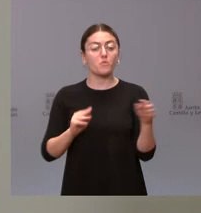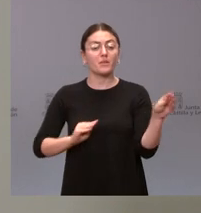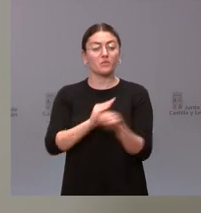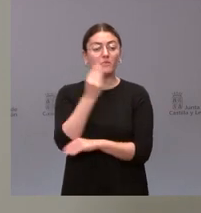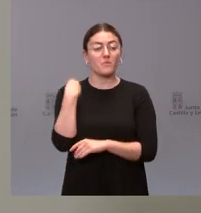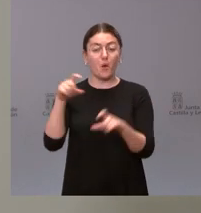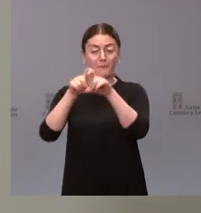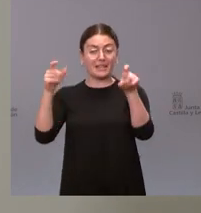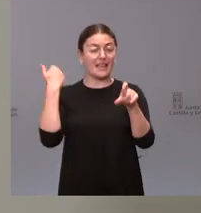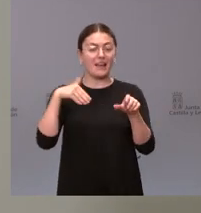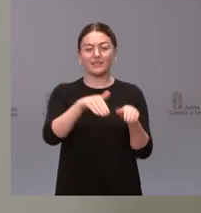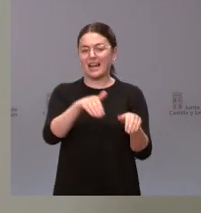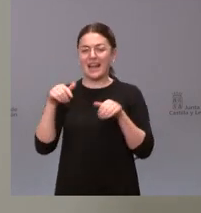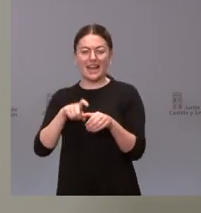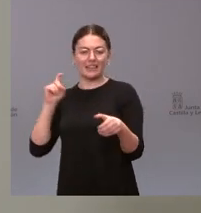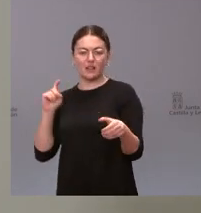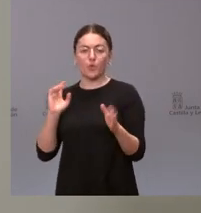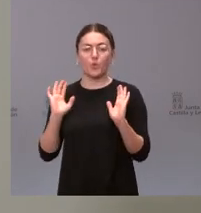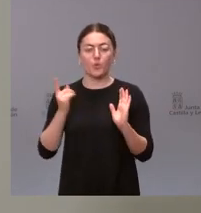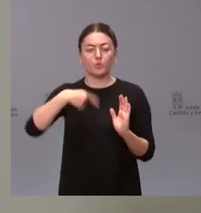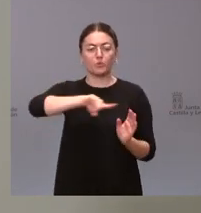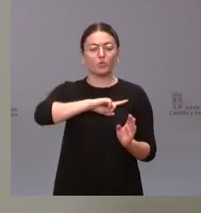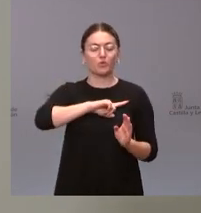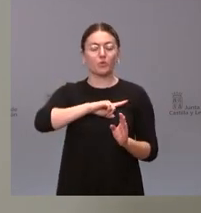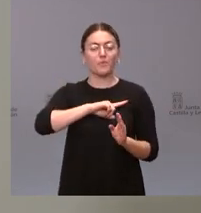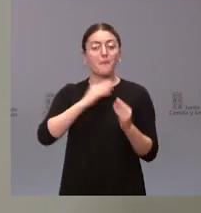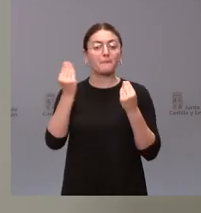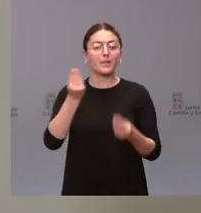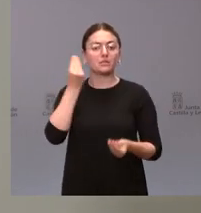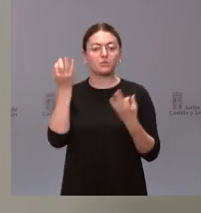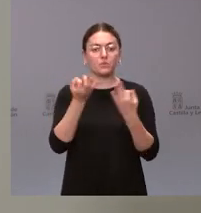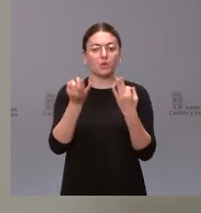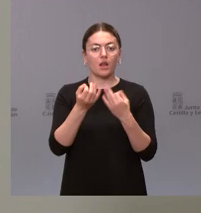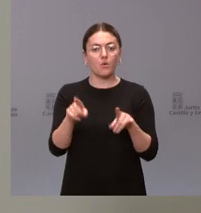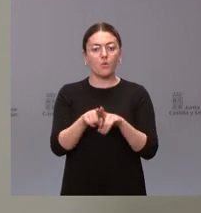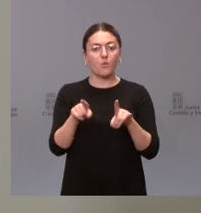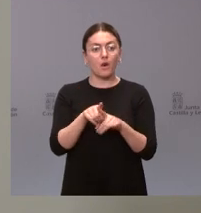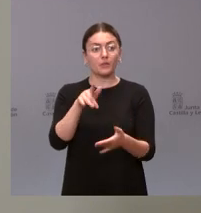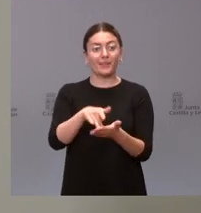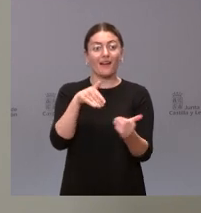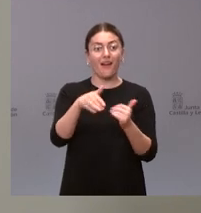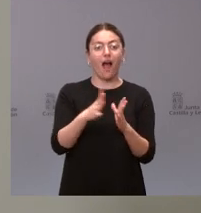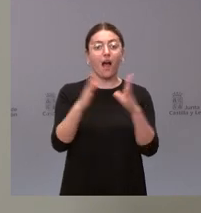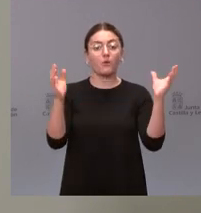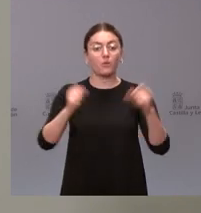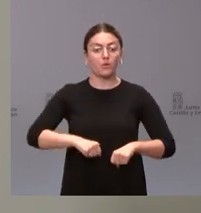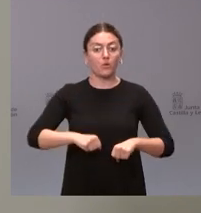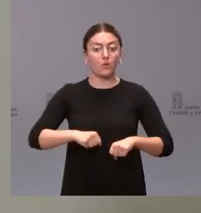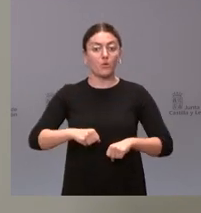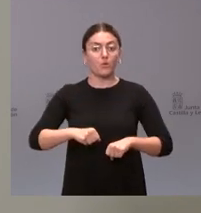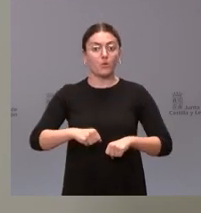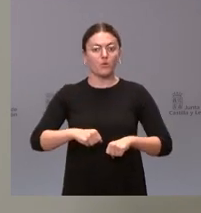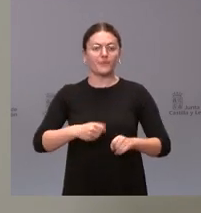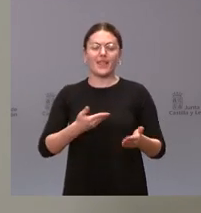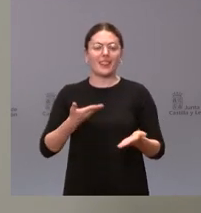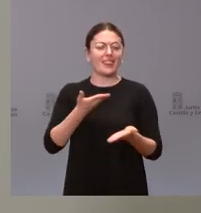la empresa se retiró nosotros creemos que el que podríamos llegar a un acuerdo y vamos a poner lo mejor de nosotros para